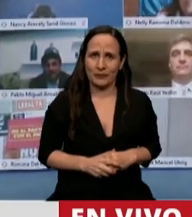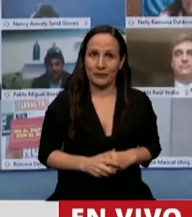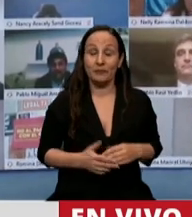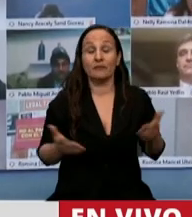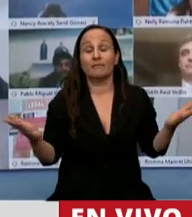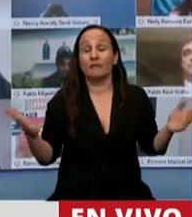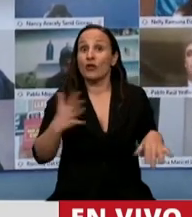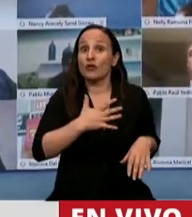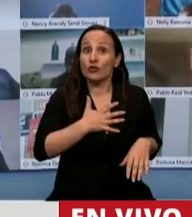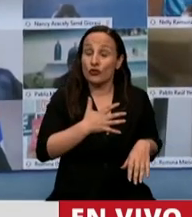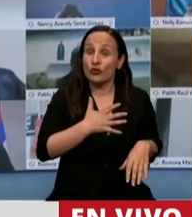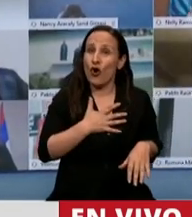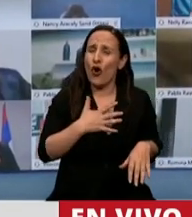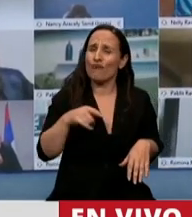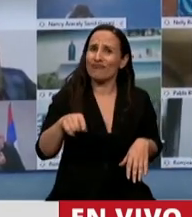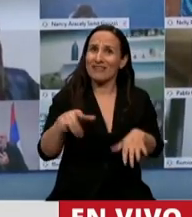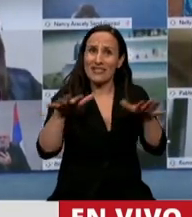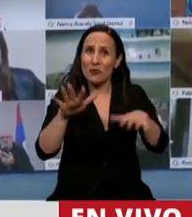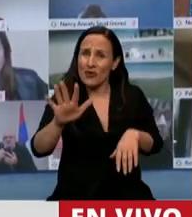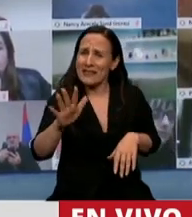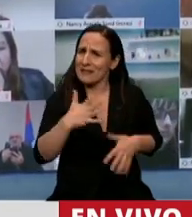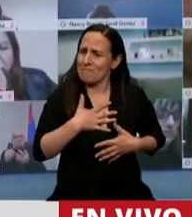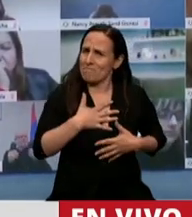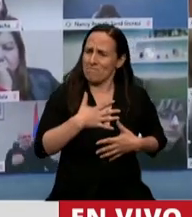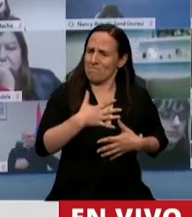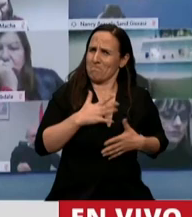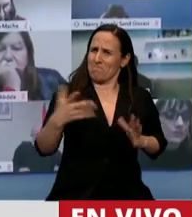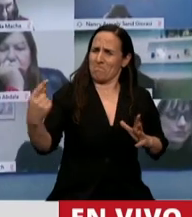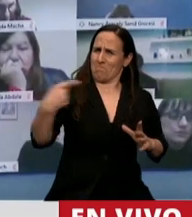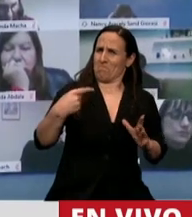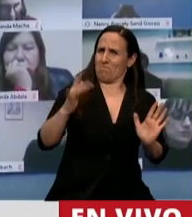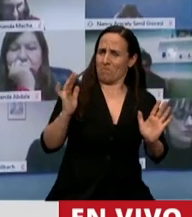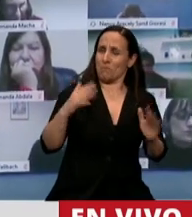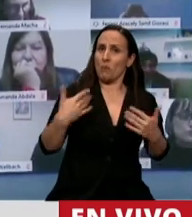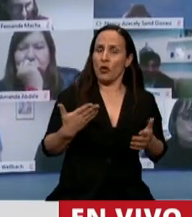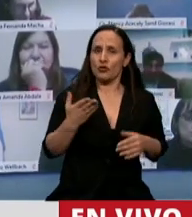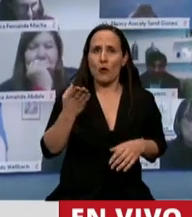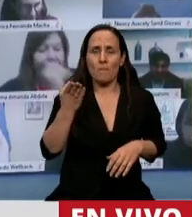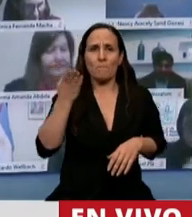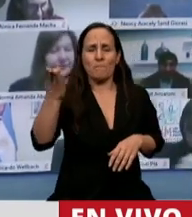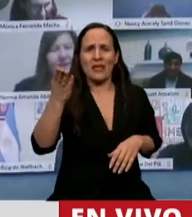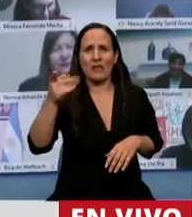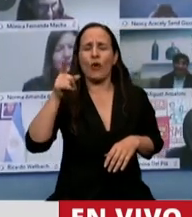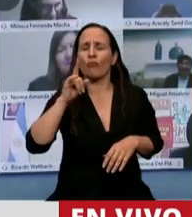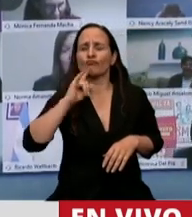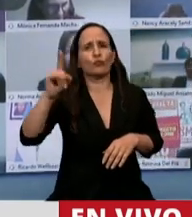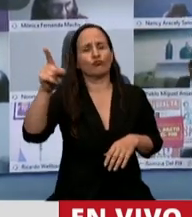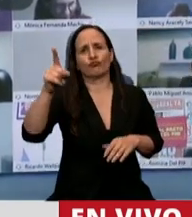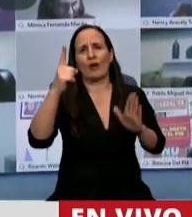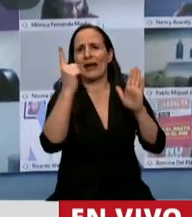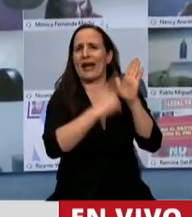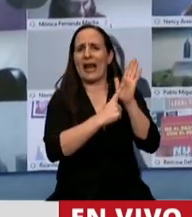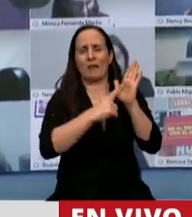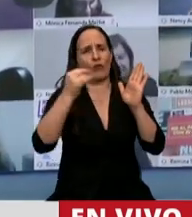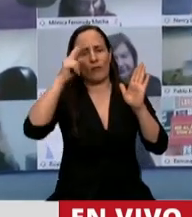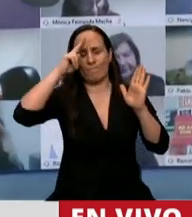Presidente, yo me siento agraviada por este hecho y por eso le pido que cumpla con el reglamento que en